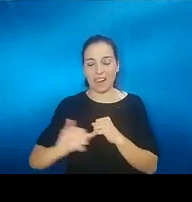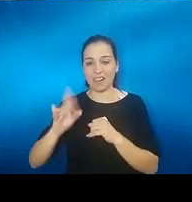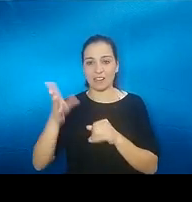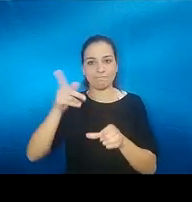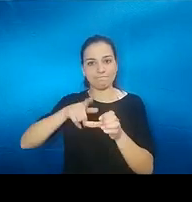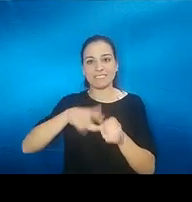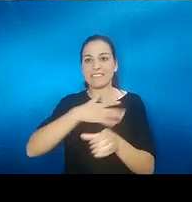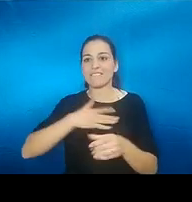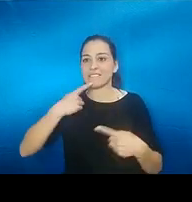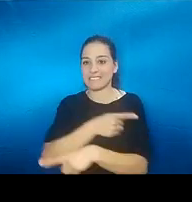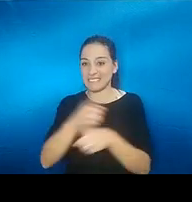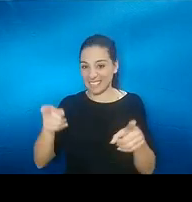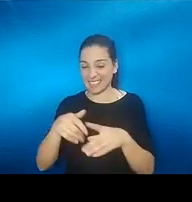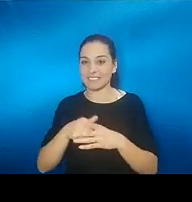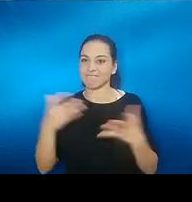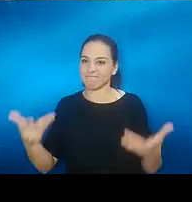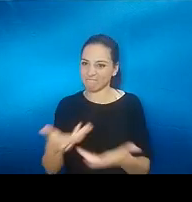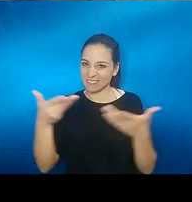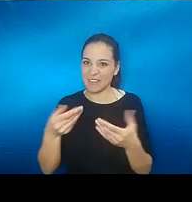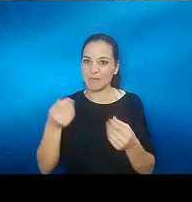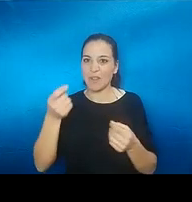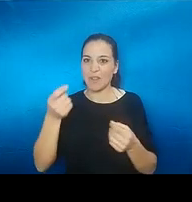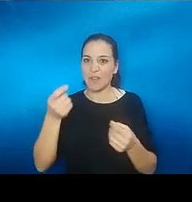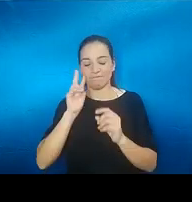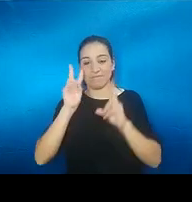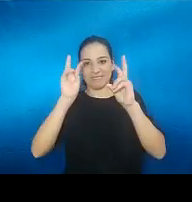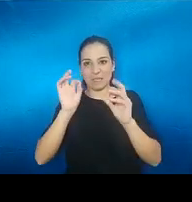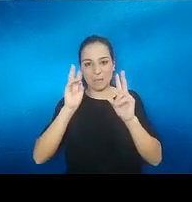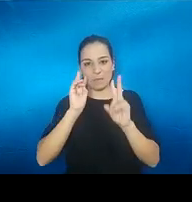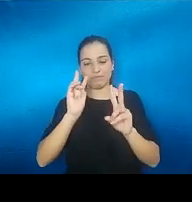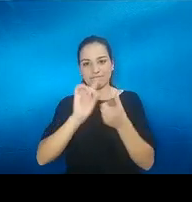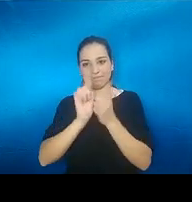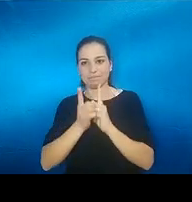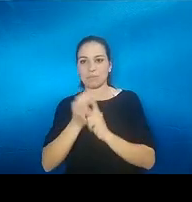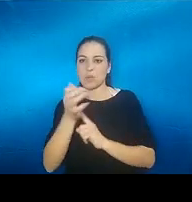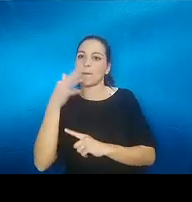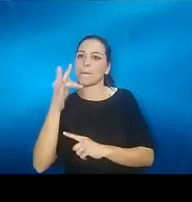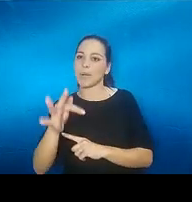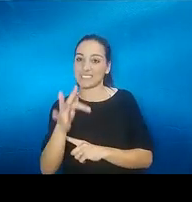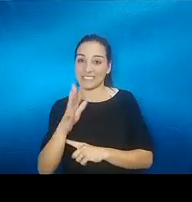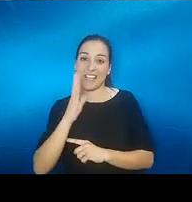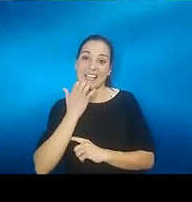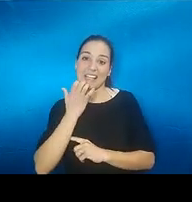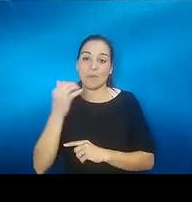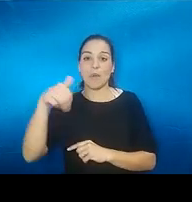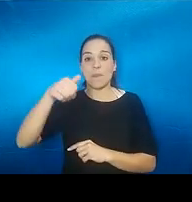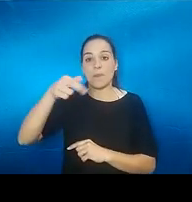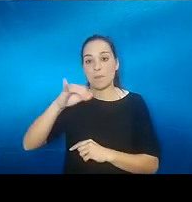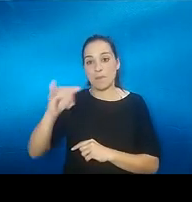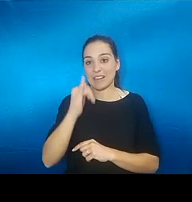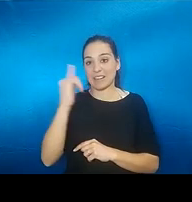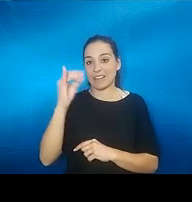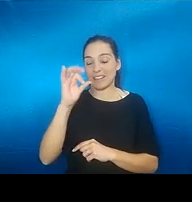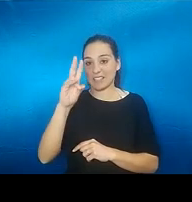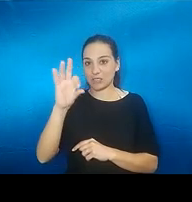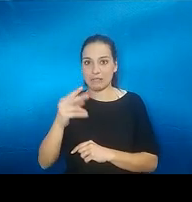deciros que os animo a que tengáis una visión más positiva del tema que por ejemplo cosas que comentaba María Jesús y Carolina de miedo a